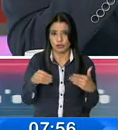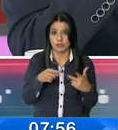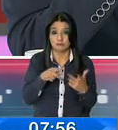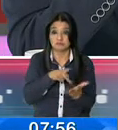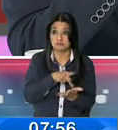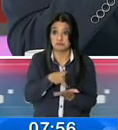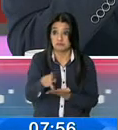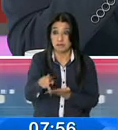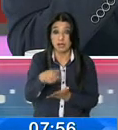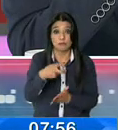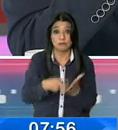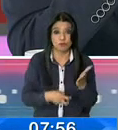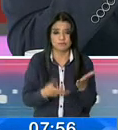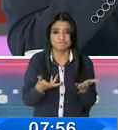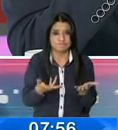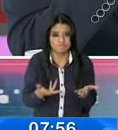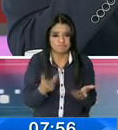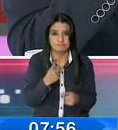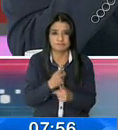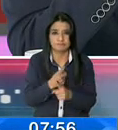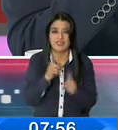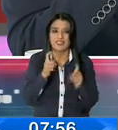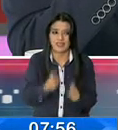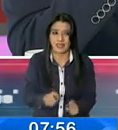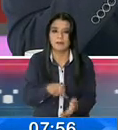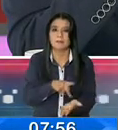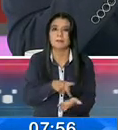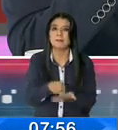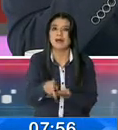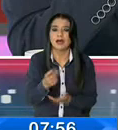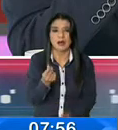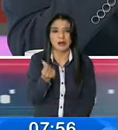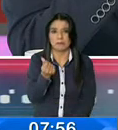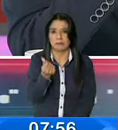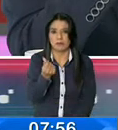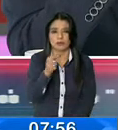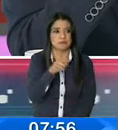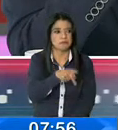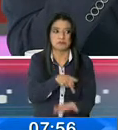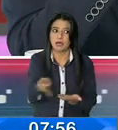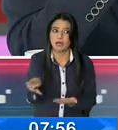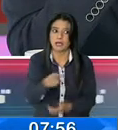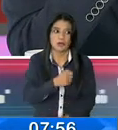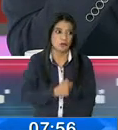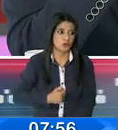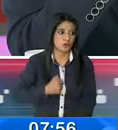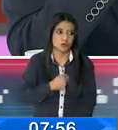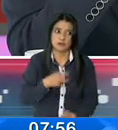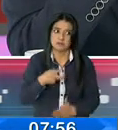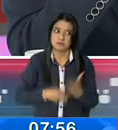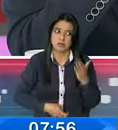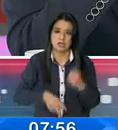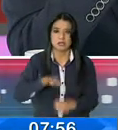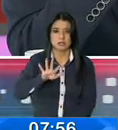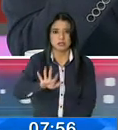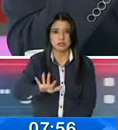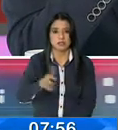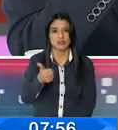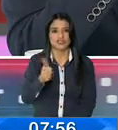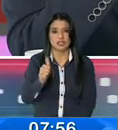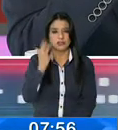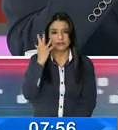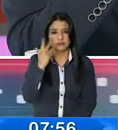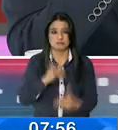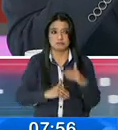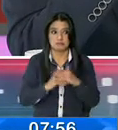inmediato de la multa porque esto va a ser un procedimiento expedito que tienen que pagar la multa en menos de 5 a 10 días y